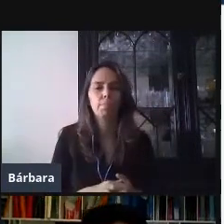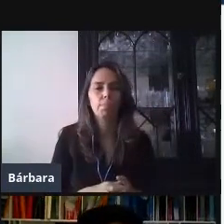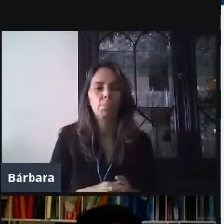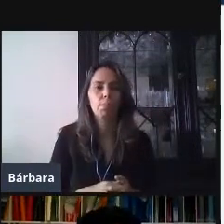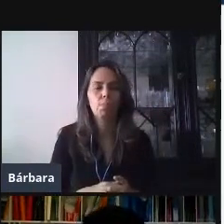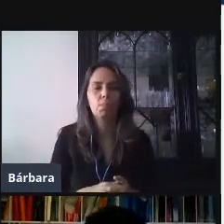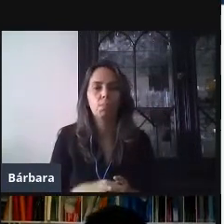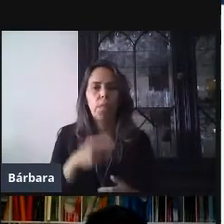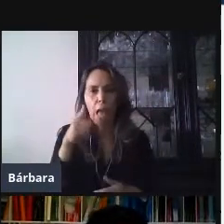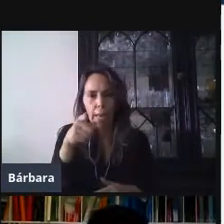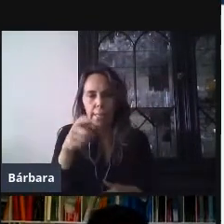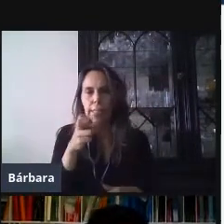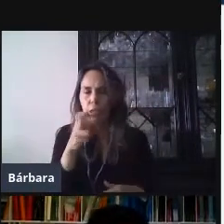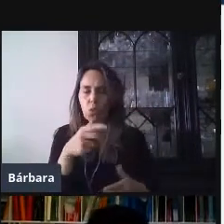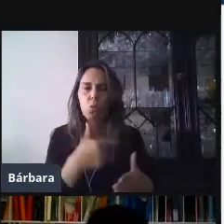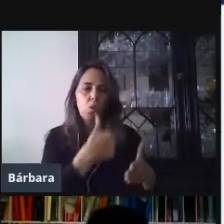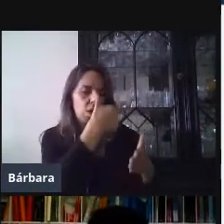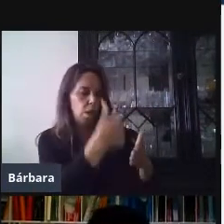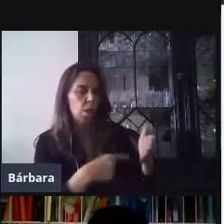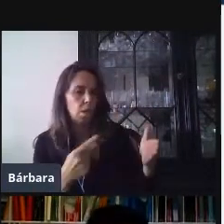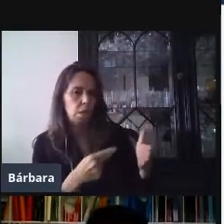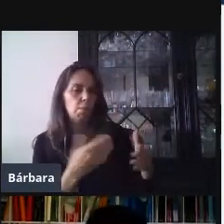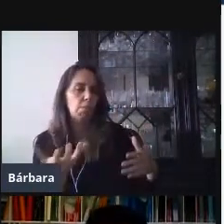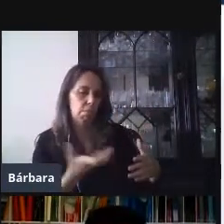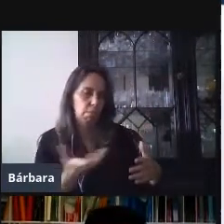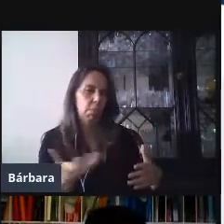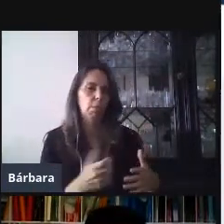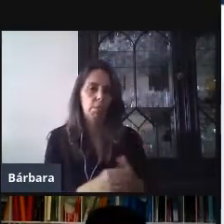vamos a crear un formulario. Vamos a dar clic en él.